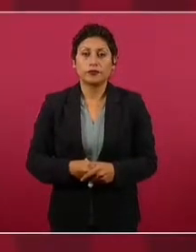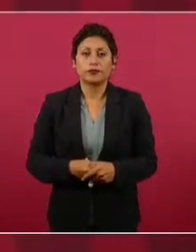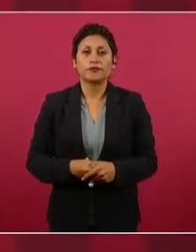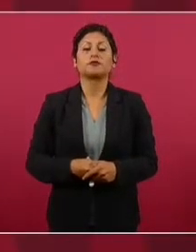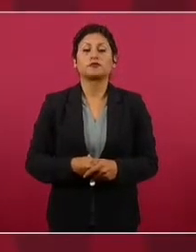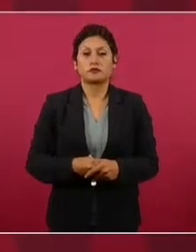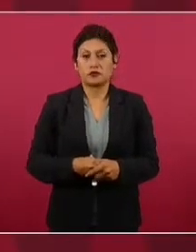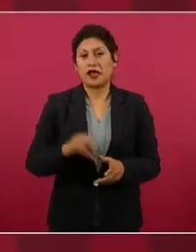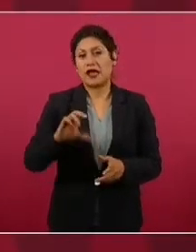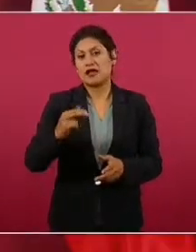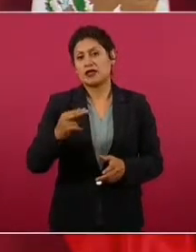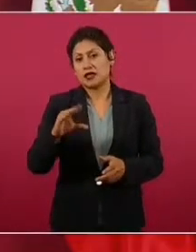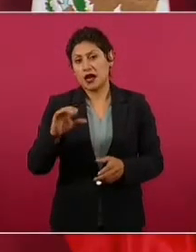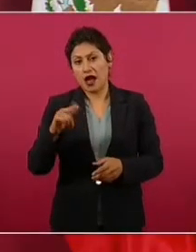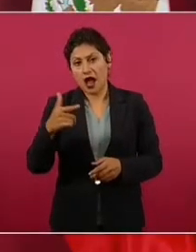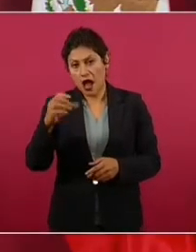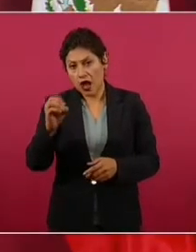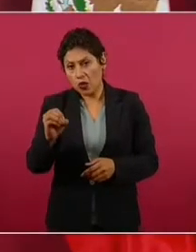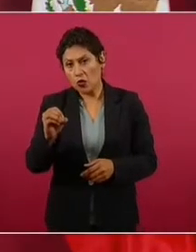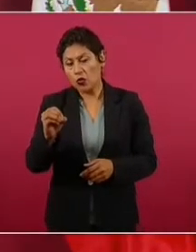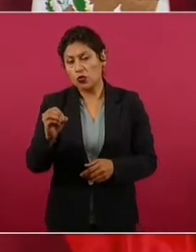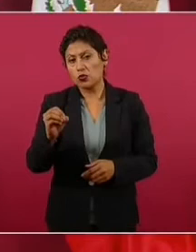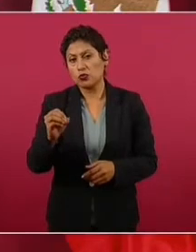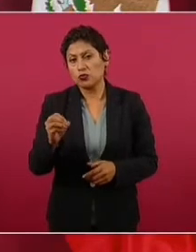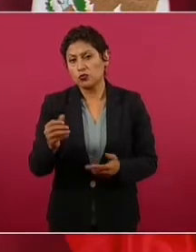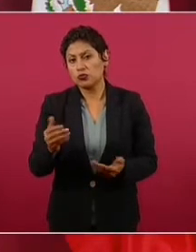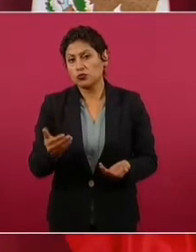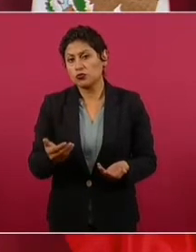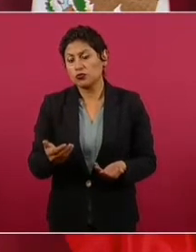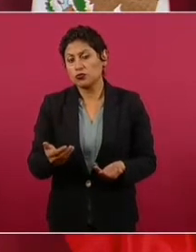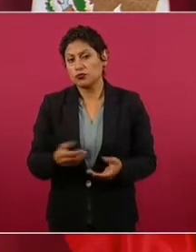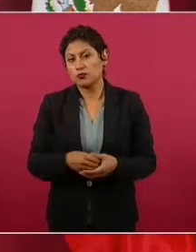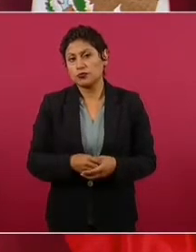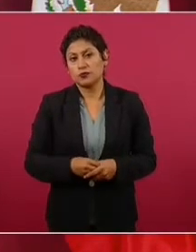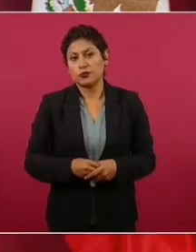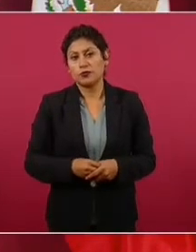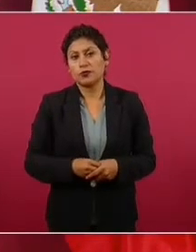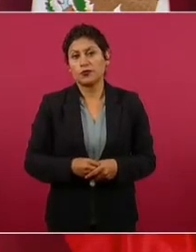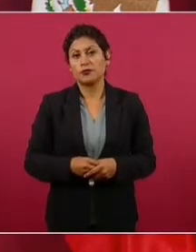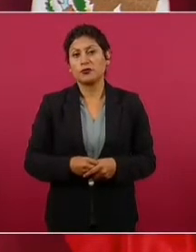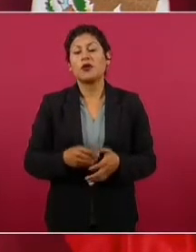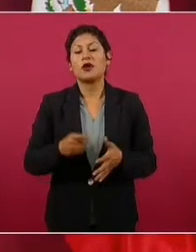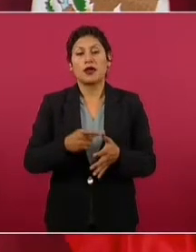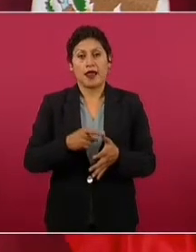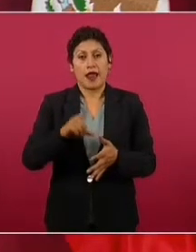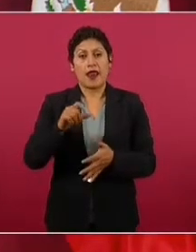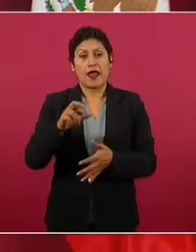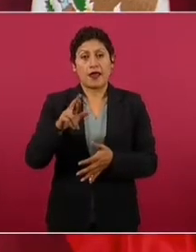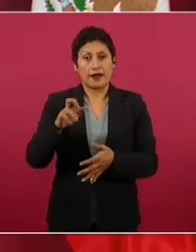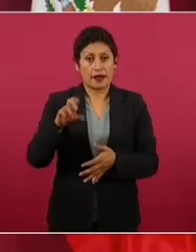en en Laredo,